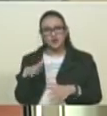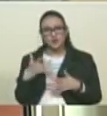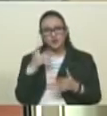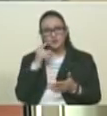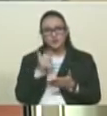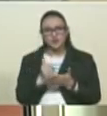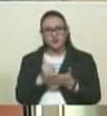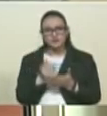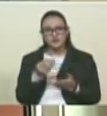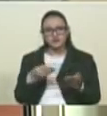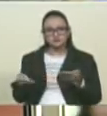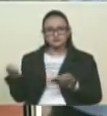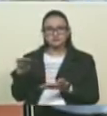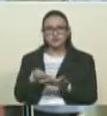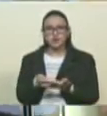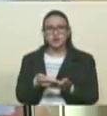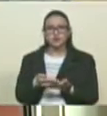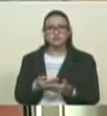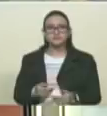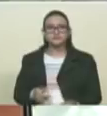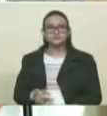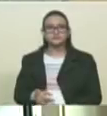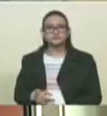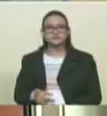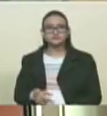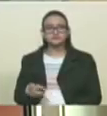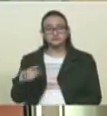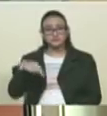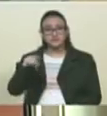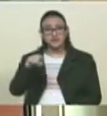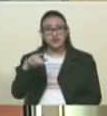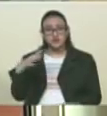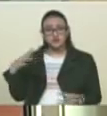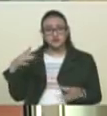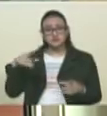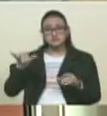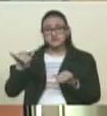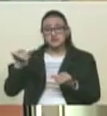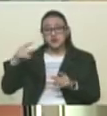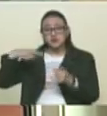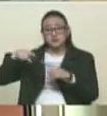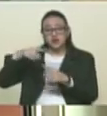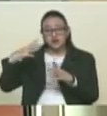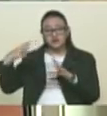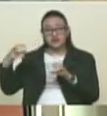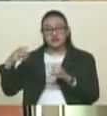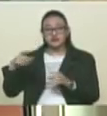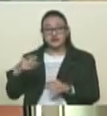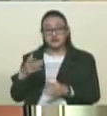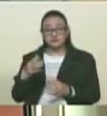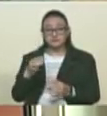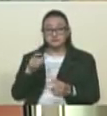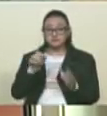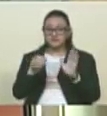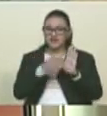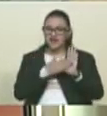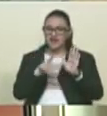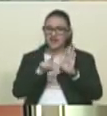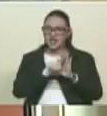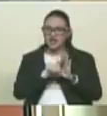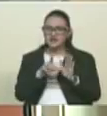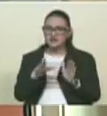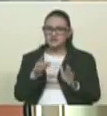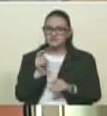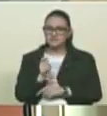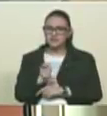pruebas que ustedes estarían trayendo el día de hoy. Mire, ellos son blancos y se entienden, pero el Código Penal Venezolano y la Ley Orgánica de Procesos Electorales